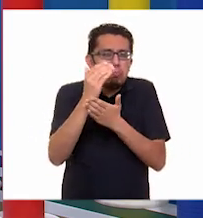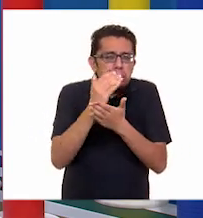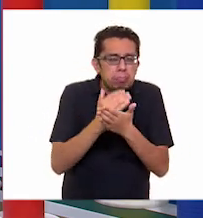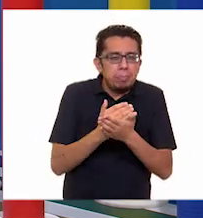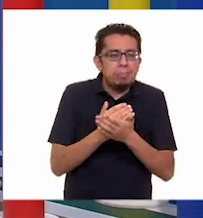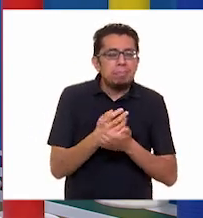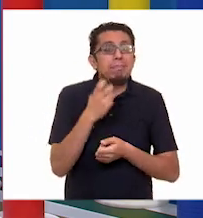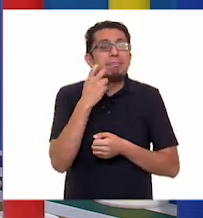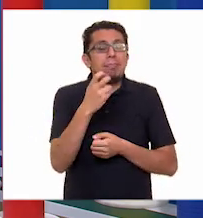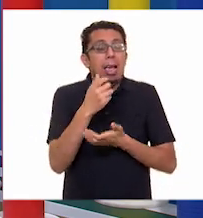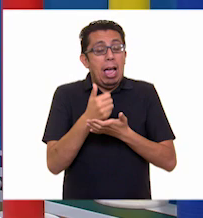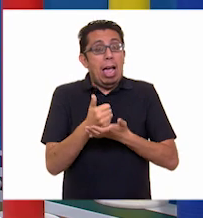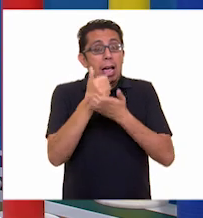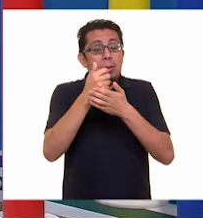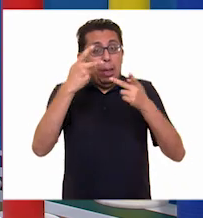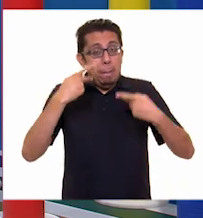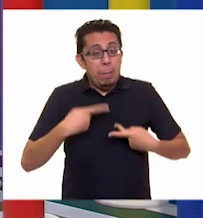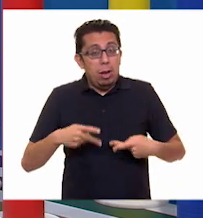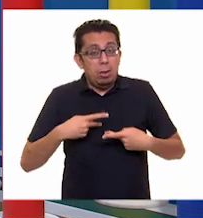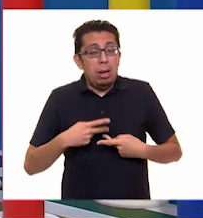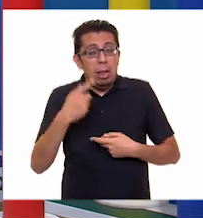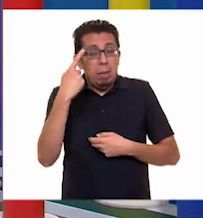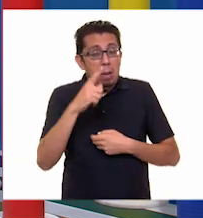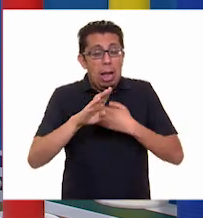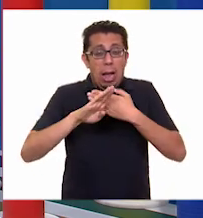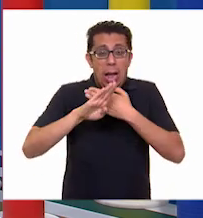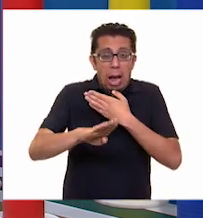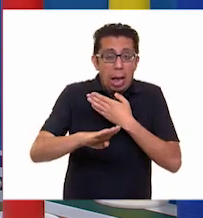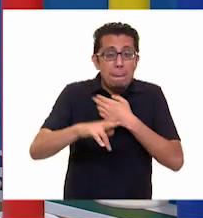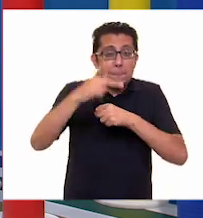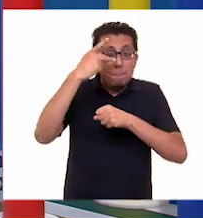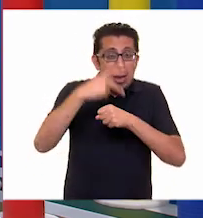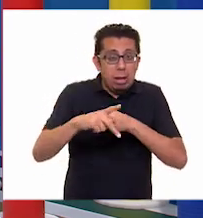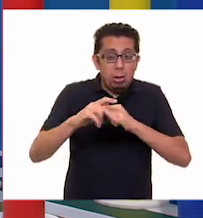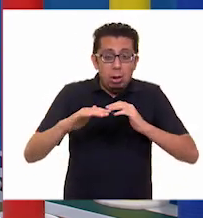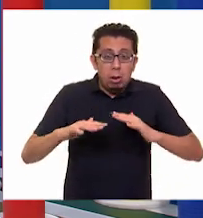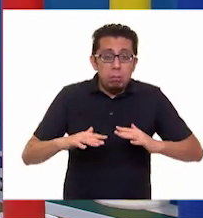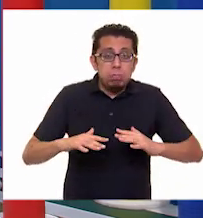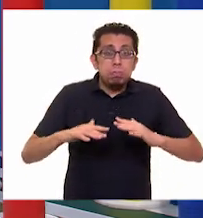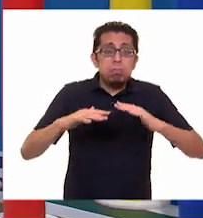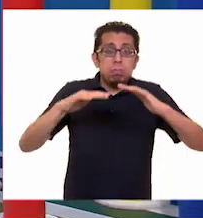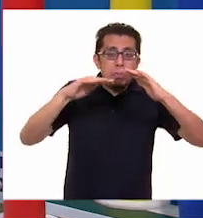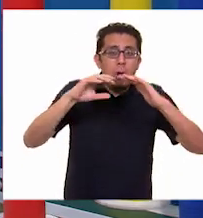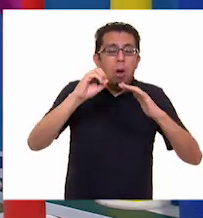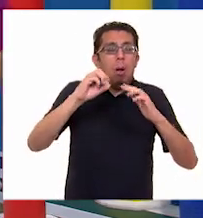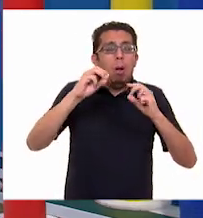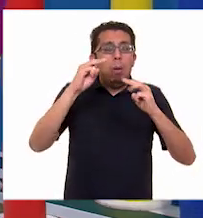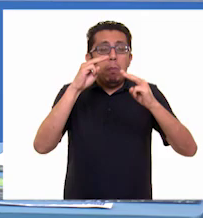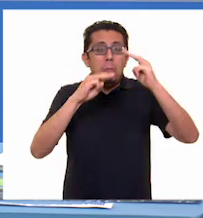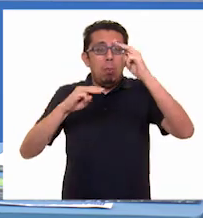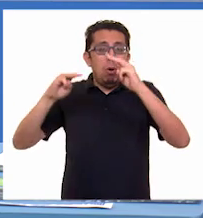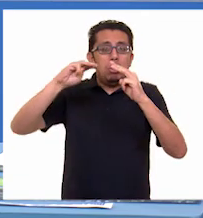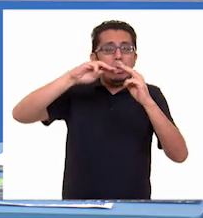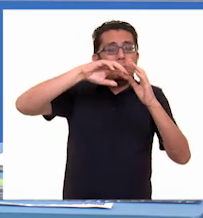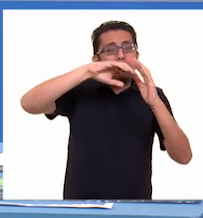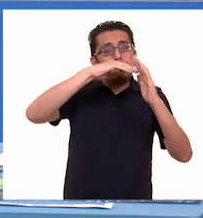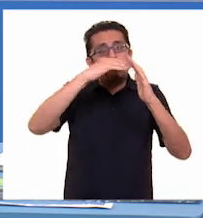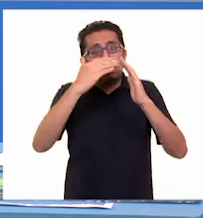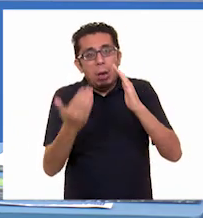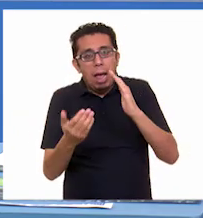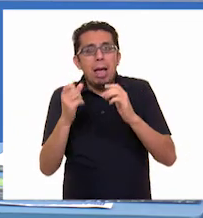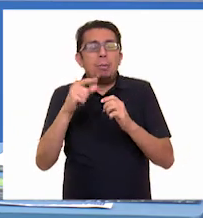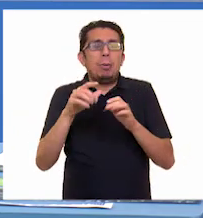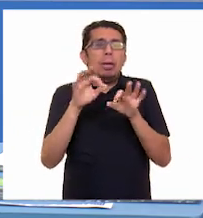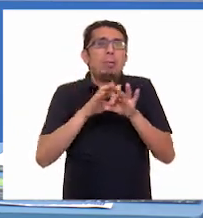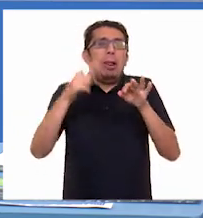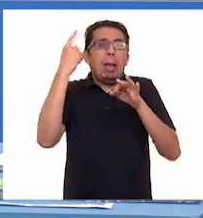población a evitar riesgos de inundación, de desgajamiento de cerros o daños a las viviendas. Y saber cuándo quitar la ropa.